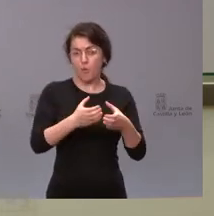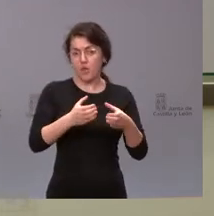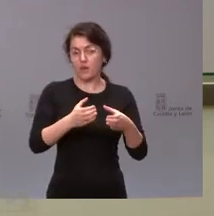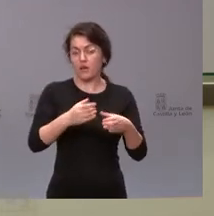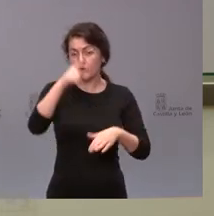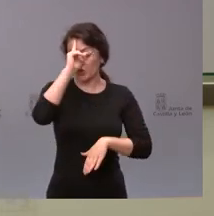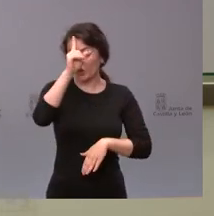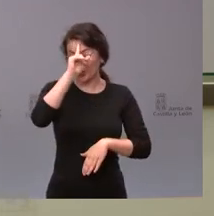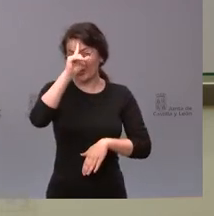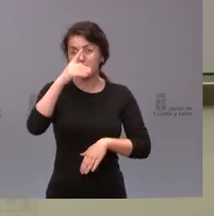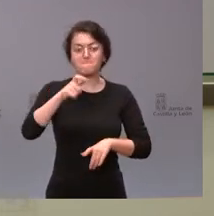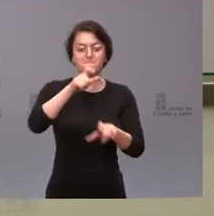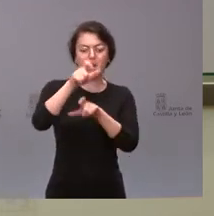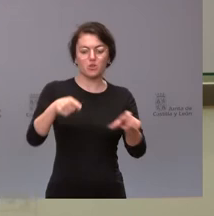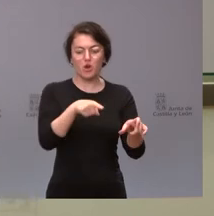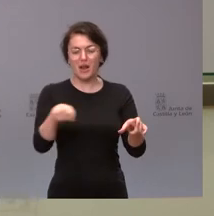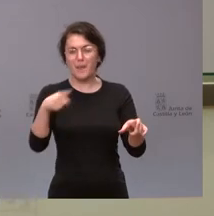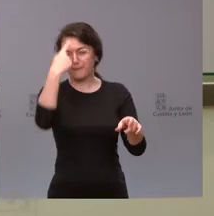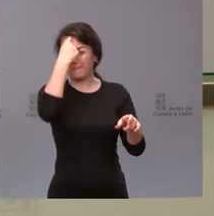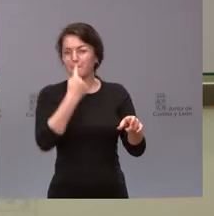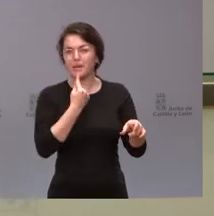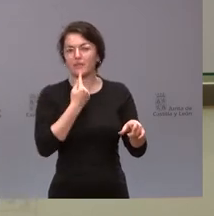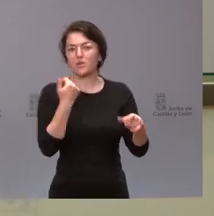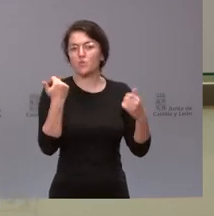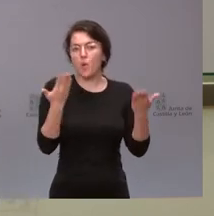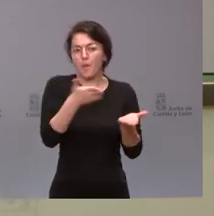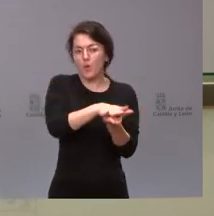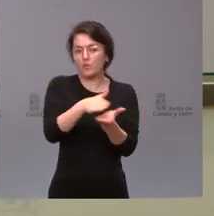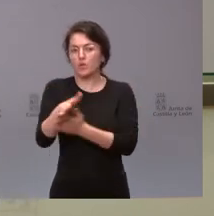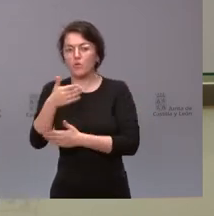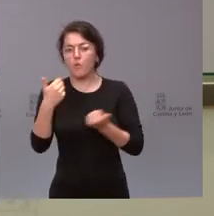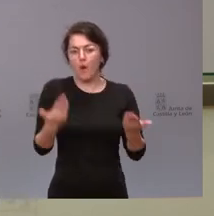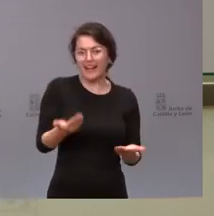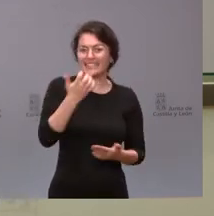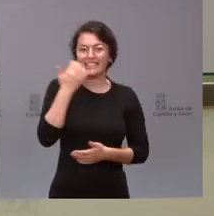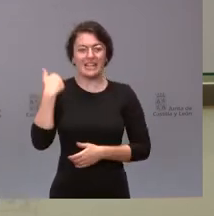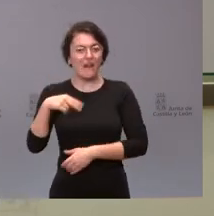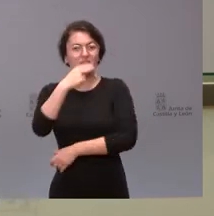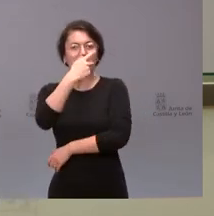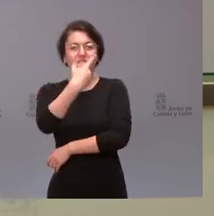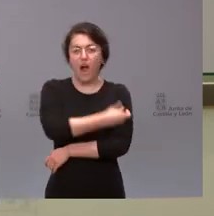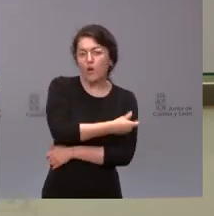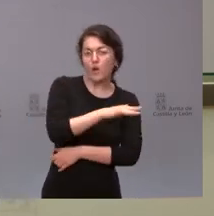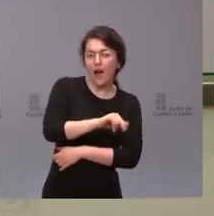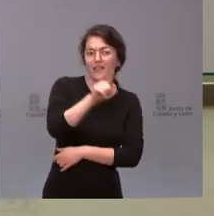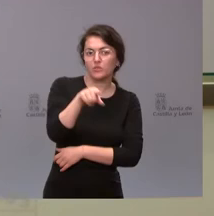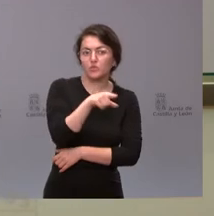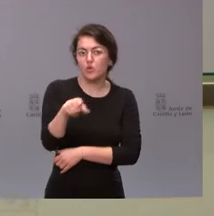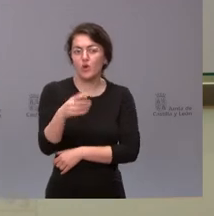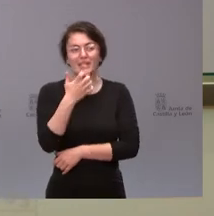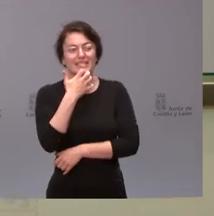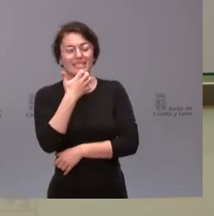personas o qué perfil de personas está falleciendo, si es gente que está vacunada, si no está vacunada, si